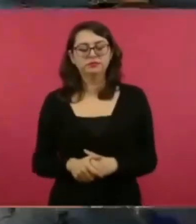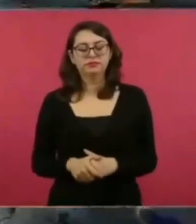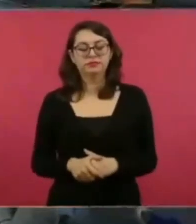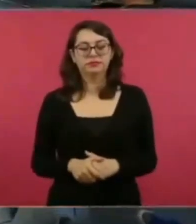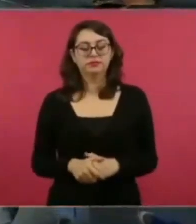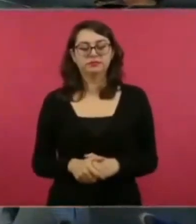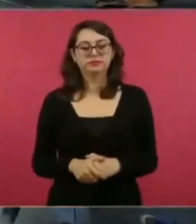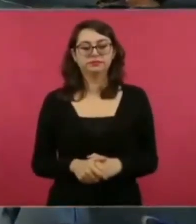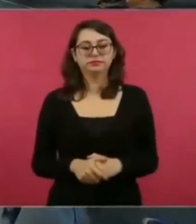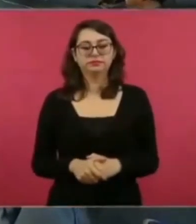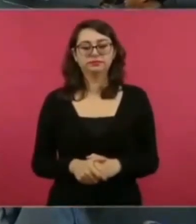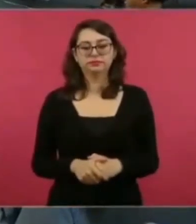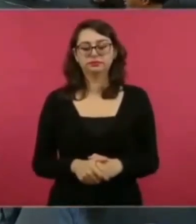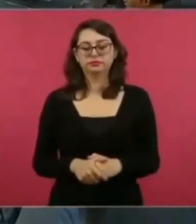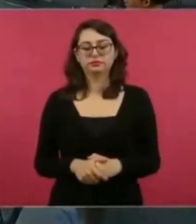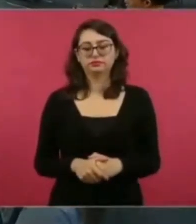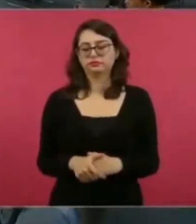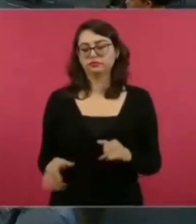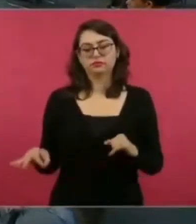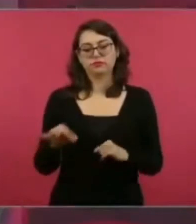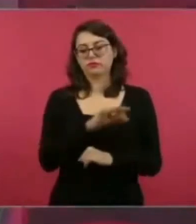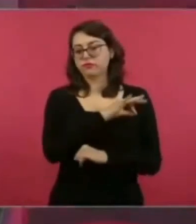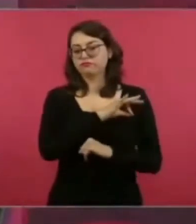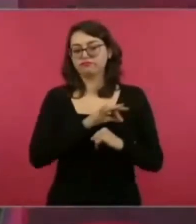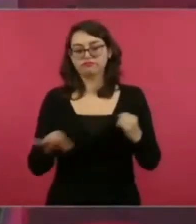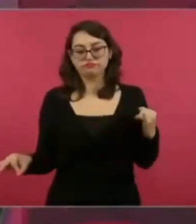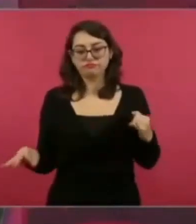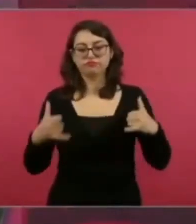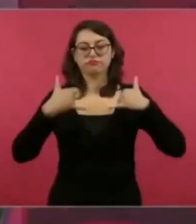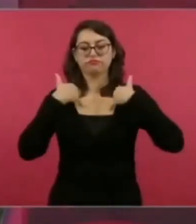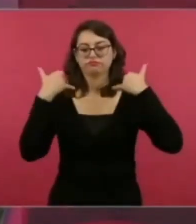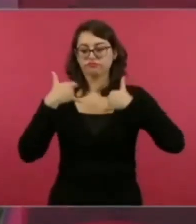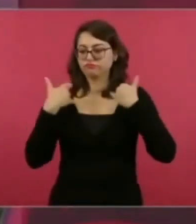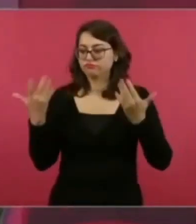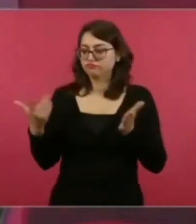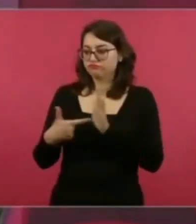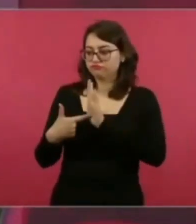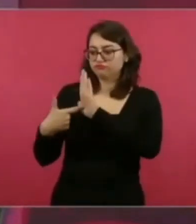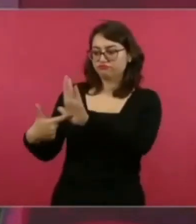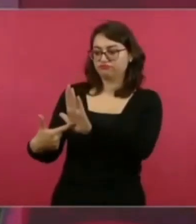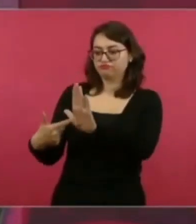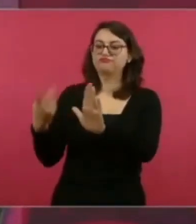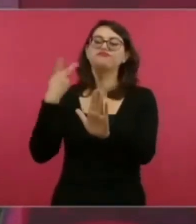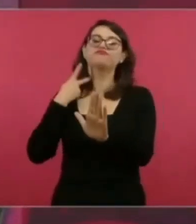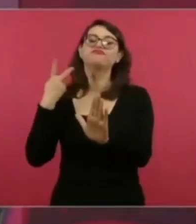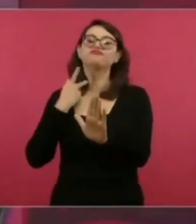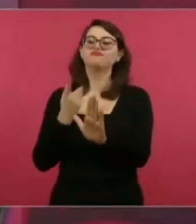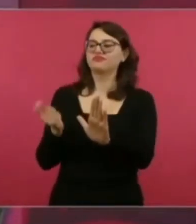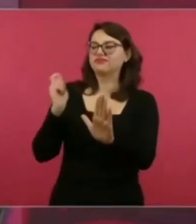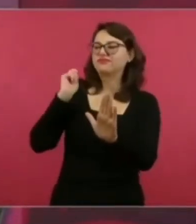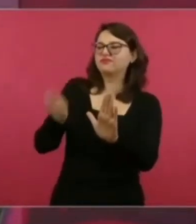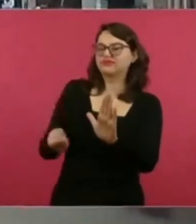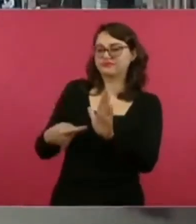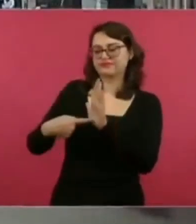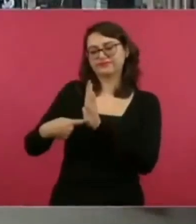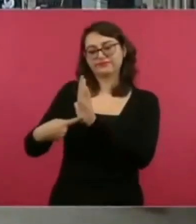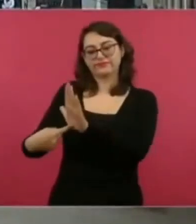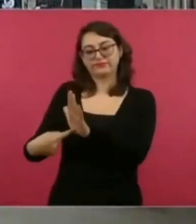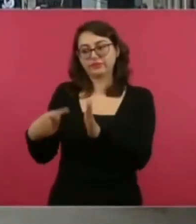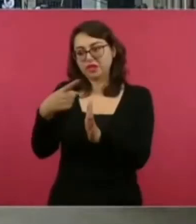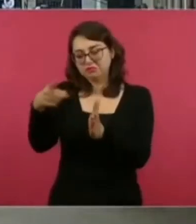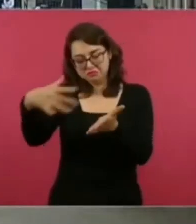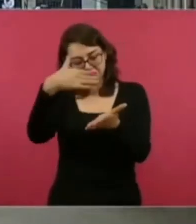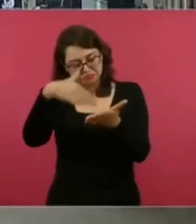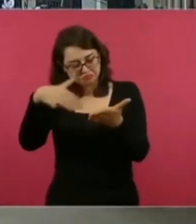son los últimos apuntes para los jóvenes para que